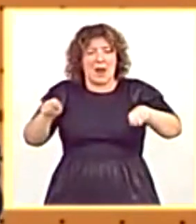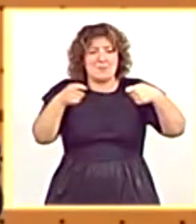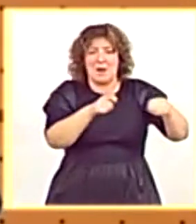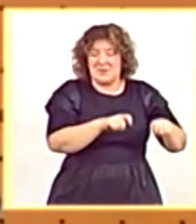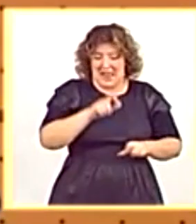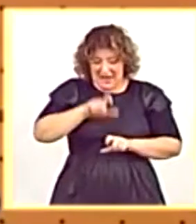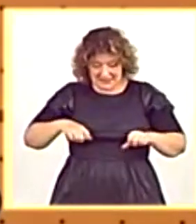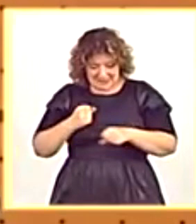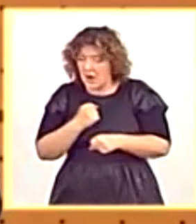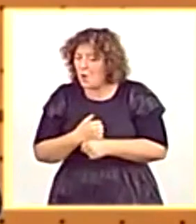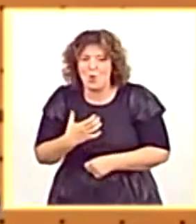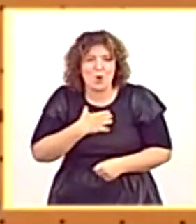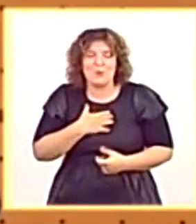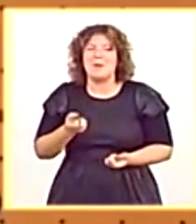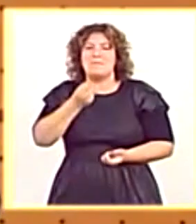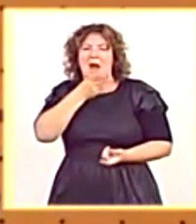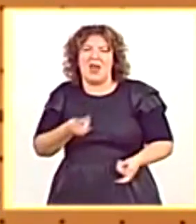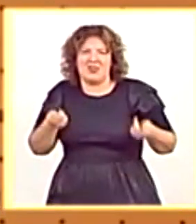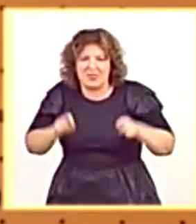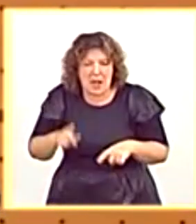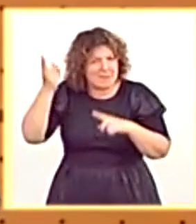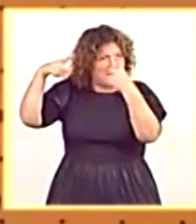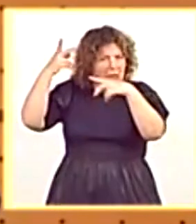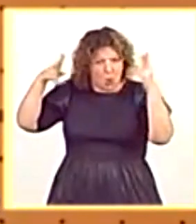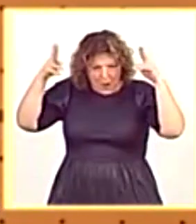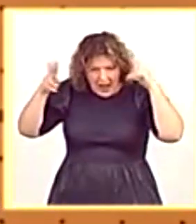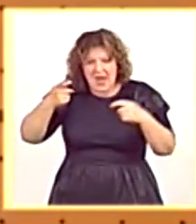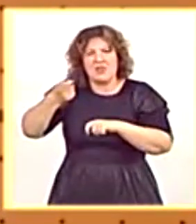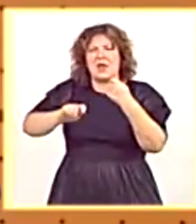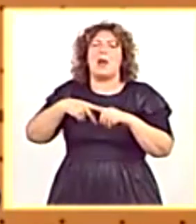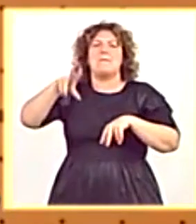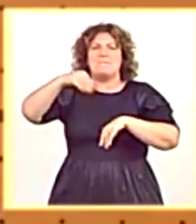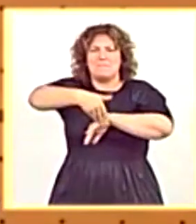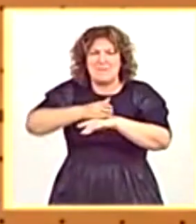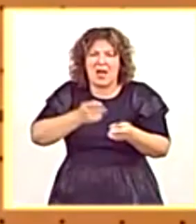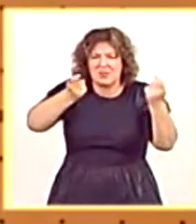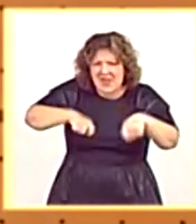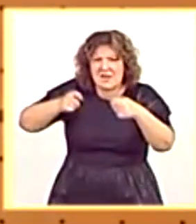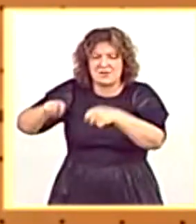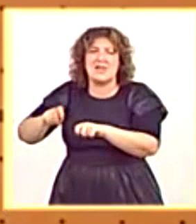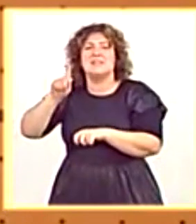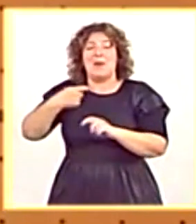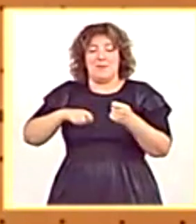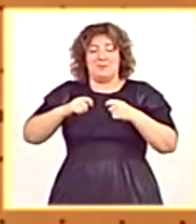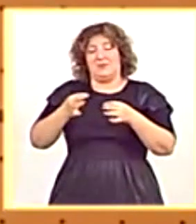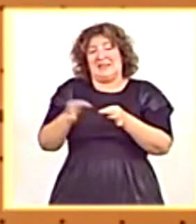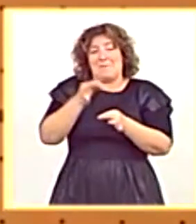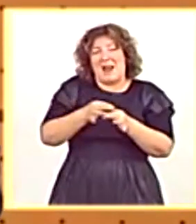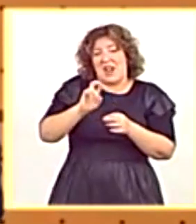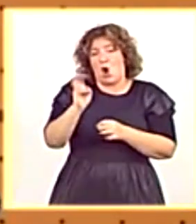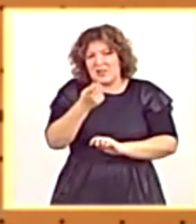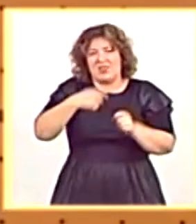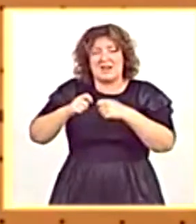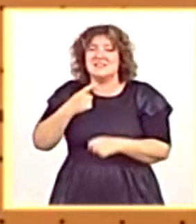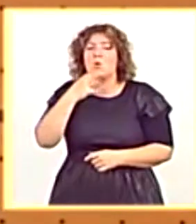consecuencia cierran nuestros barres, cierran nuestras peluquerías, cierran nuestras panaderías y cierran nuestras mercerías. Cuatro millones